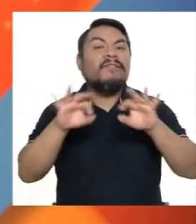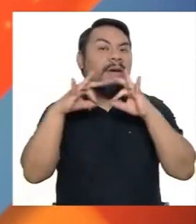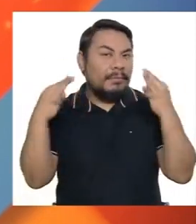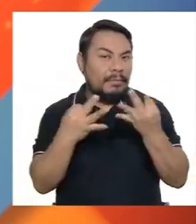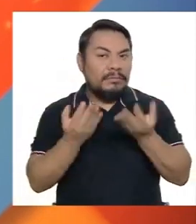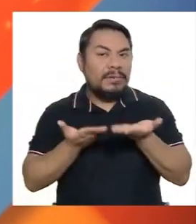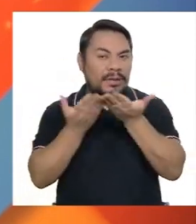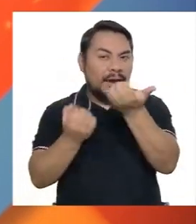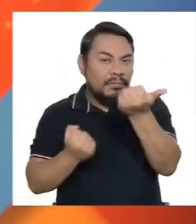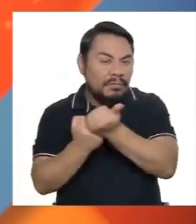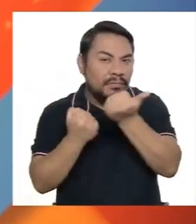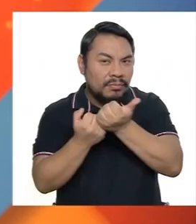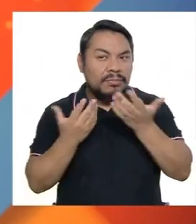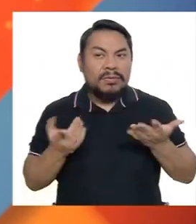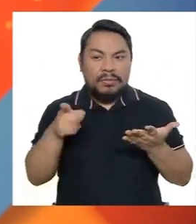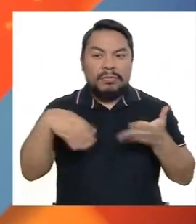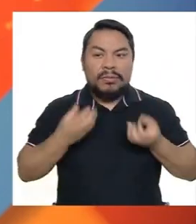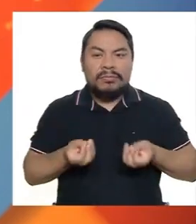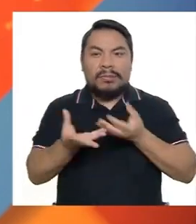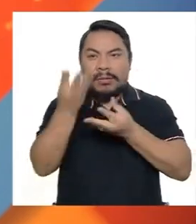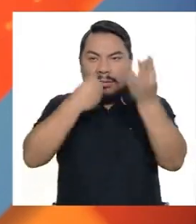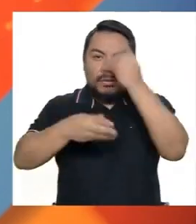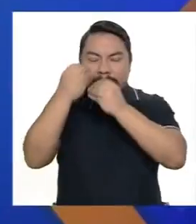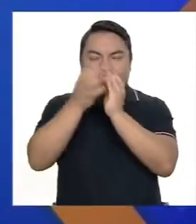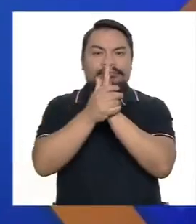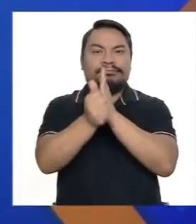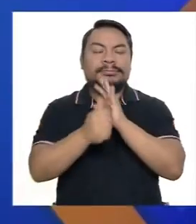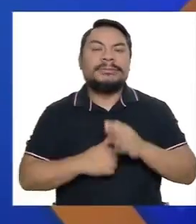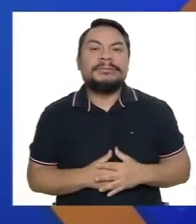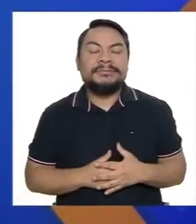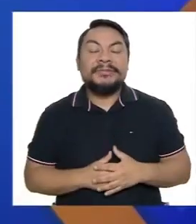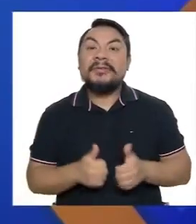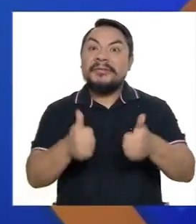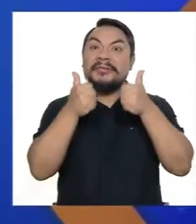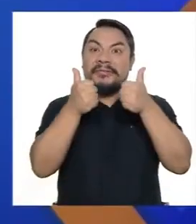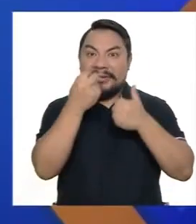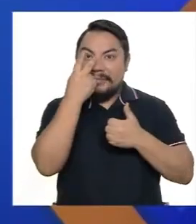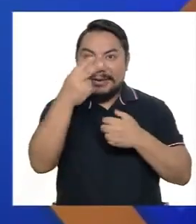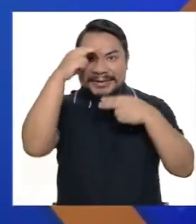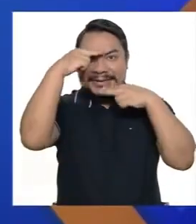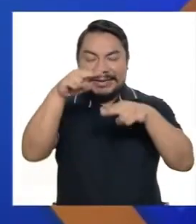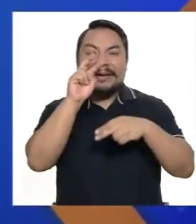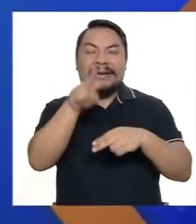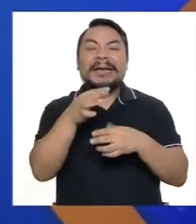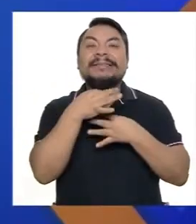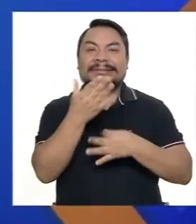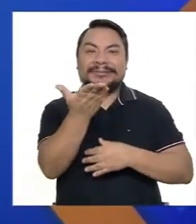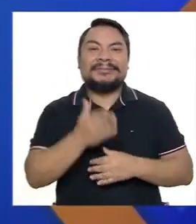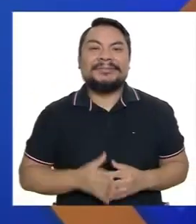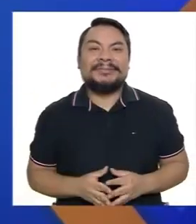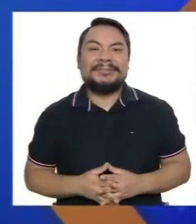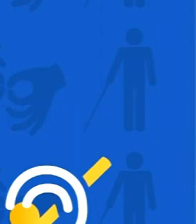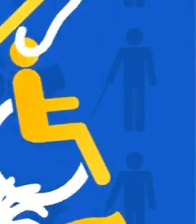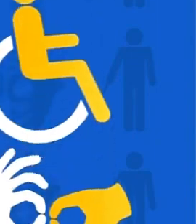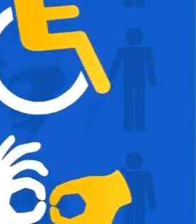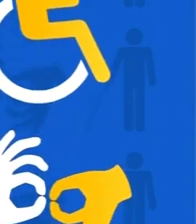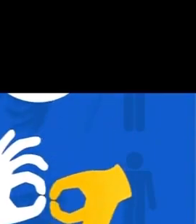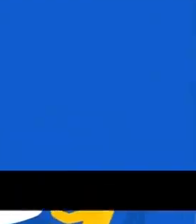brindando este apoyo para poder adquirir habilidades Y bueno, de verdad Vamos entonces con esta nota que debe estar muy interesante